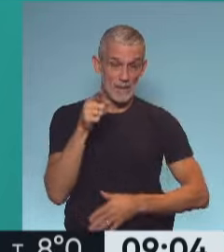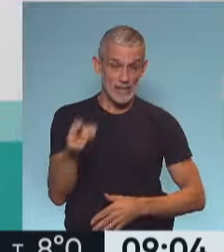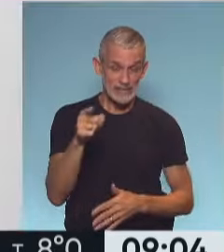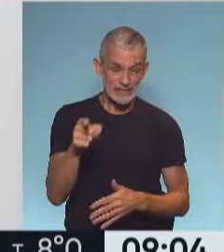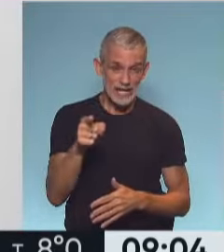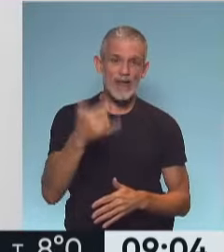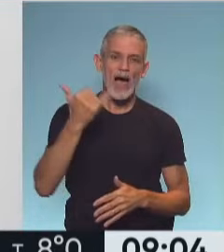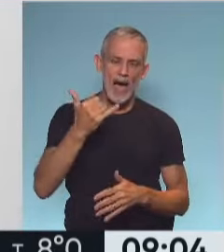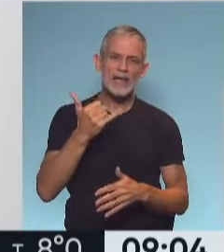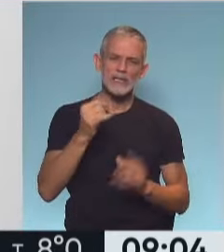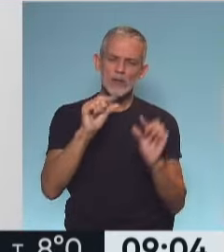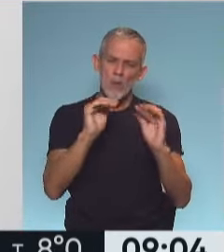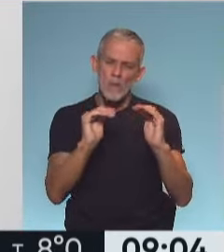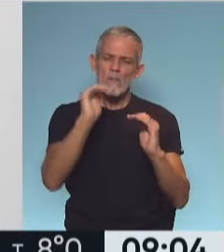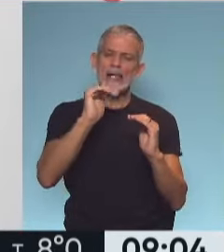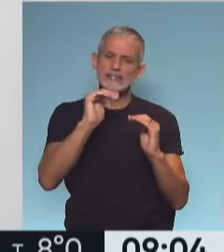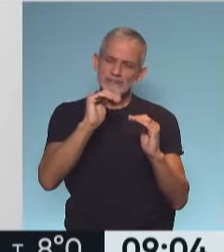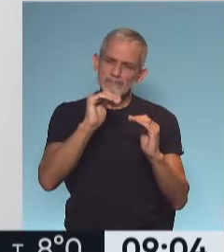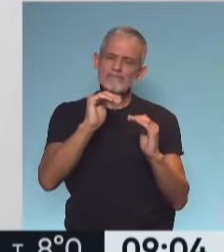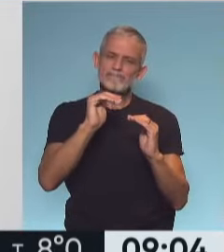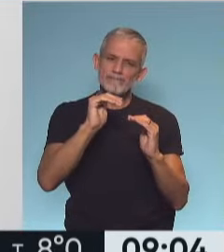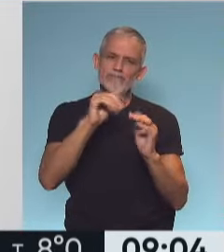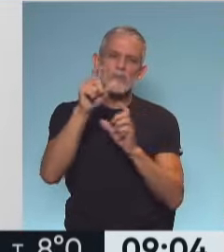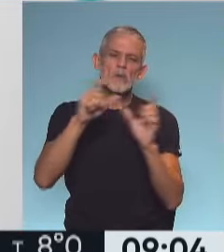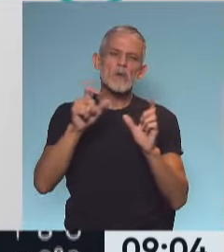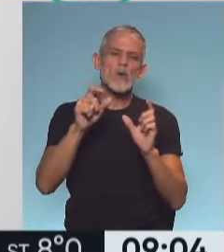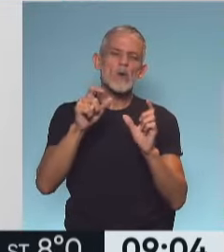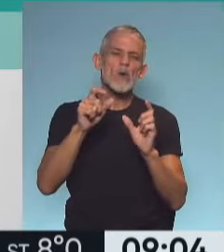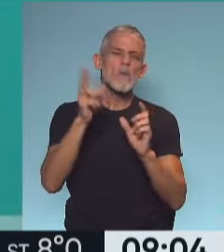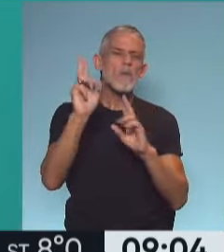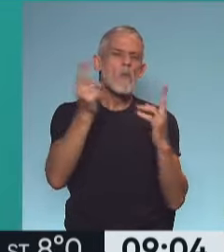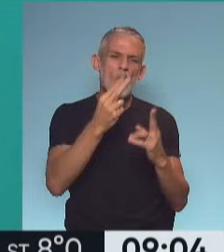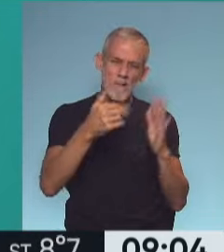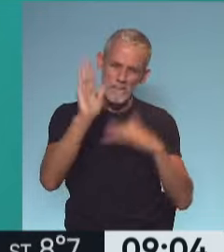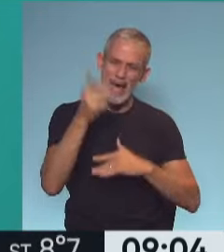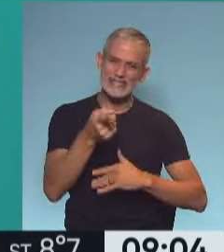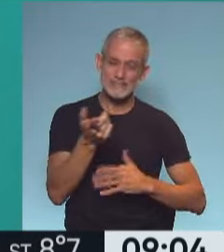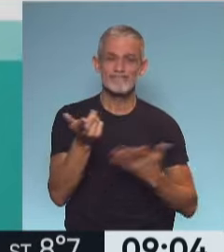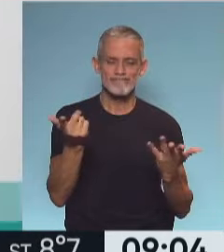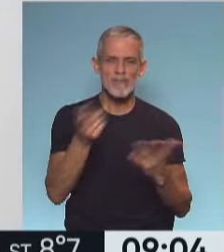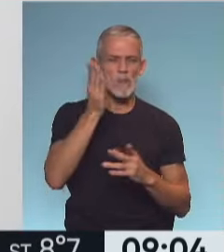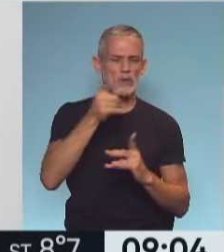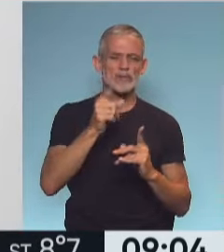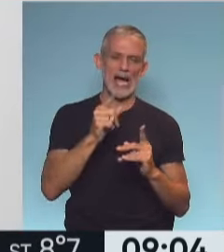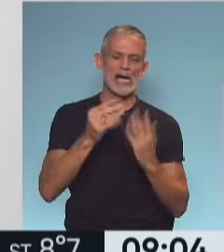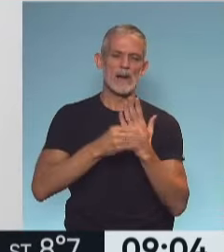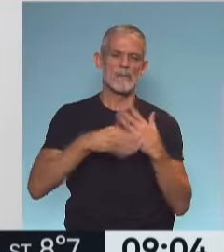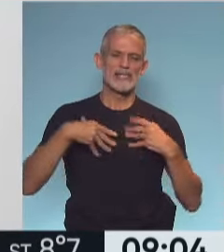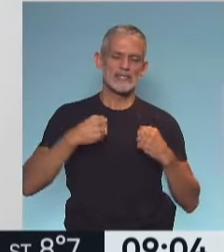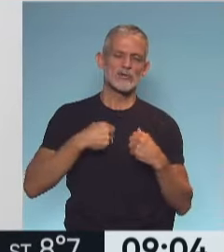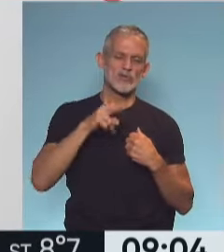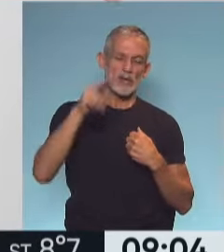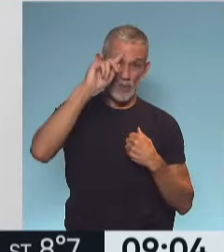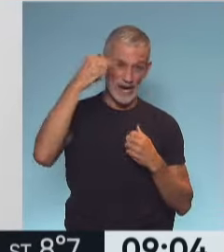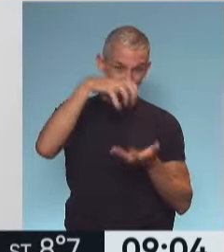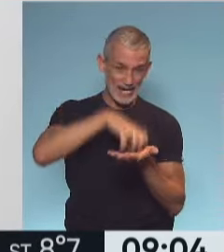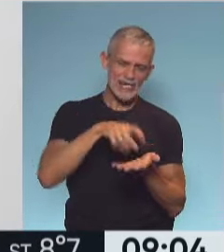tienen un porcentaje un poco más alto en la tasa de letalidad. Entonces, a partir de ahí, el Ministerio de Salud de Nación